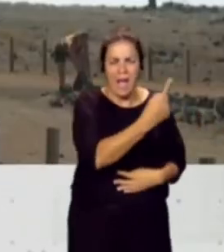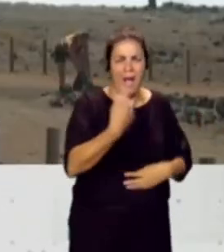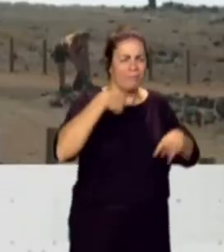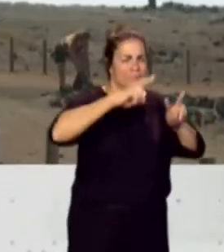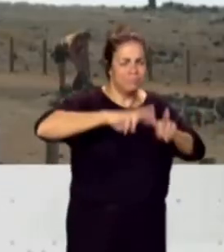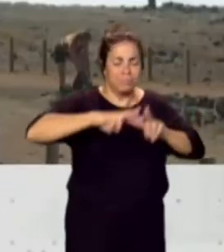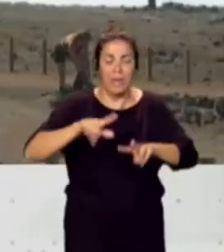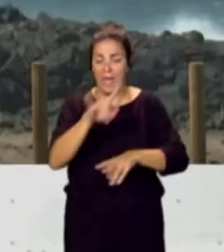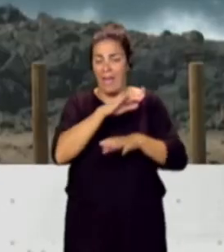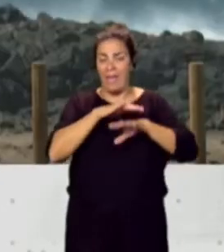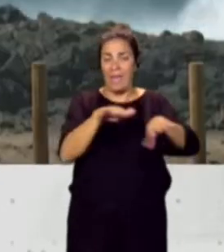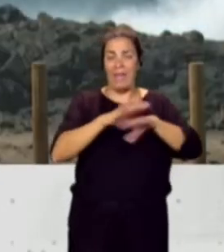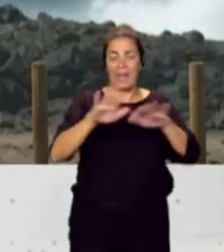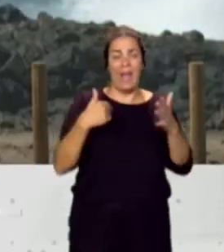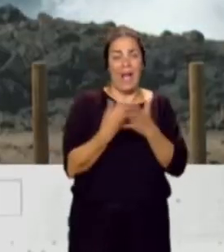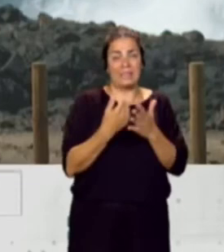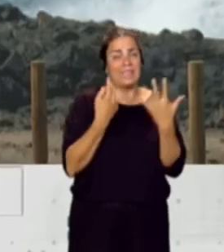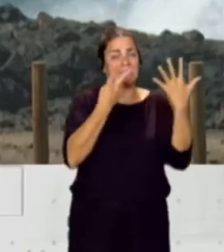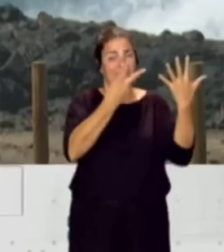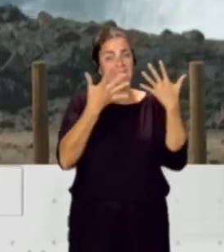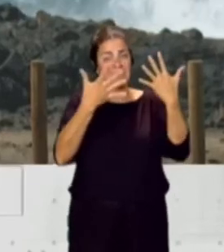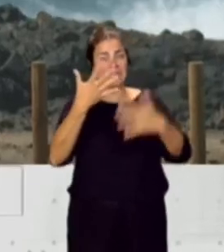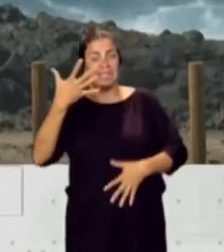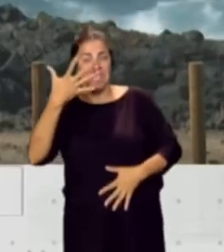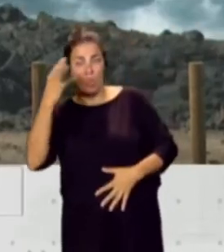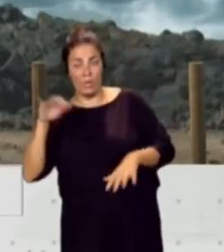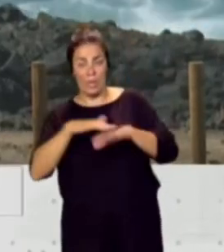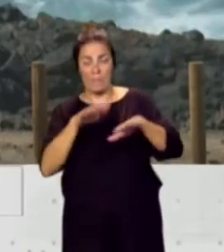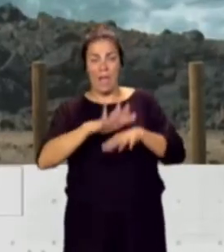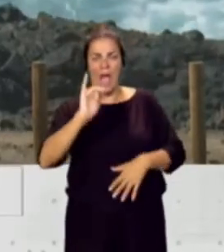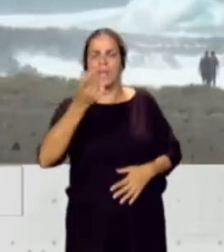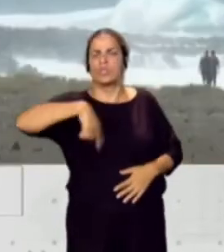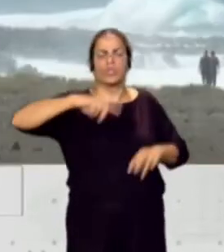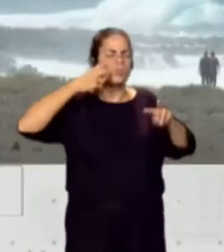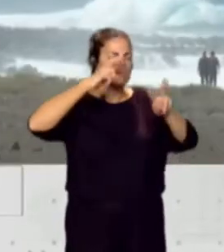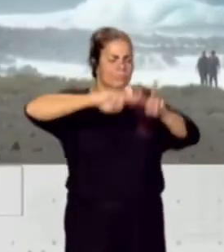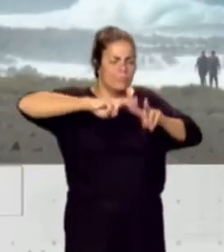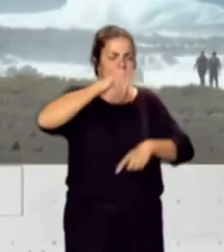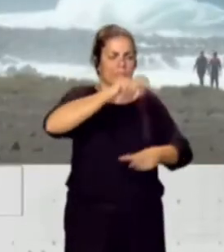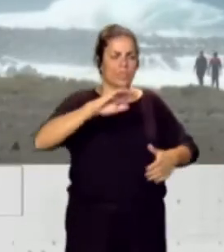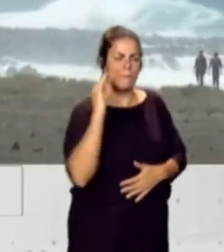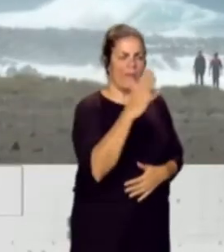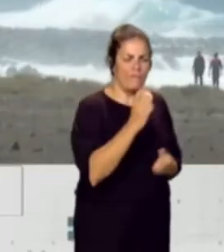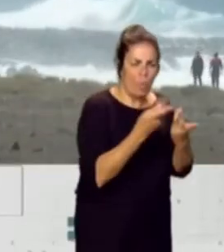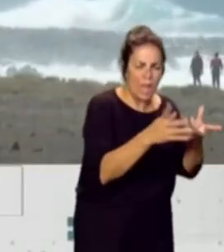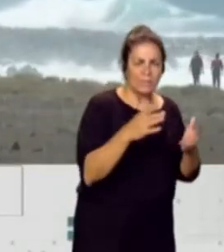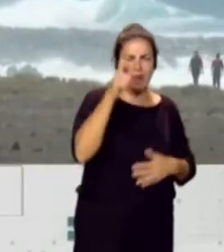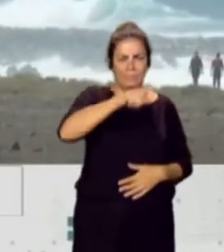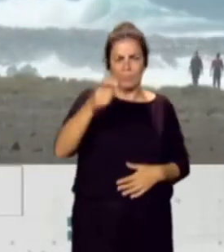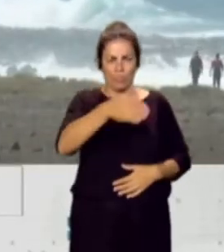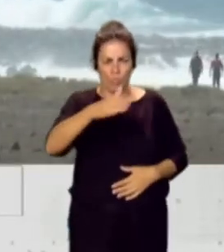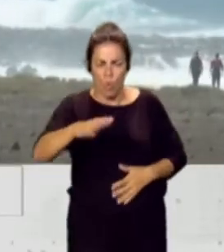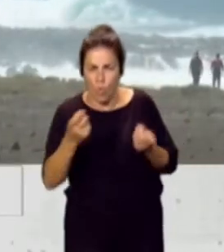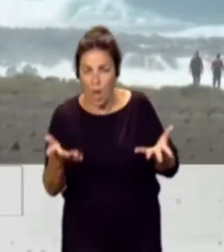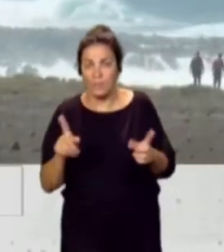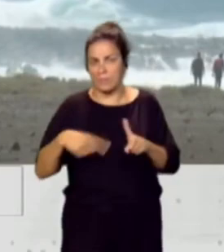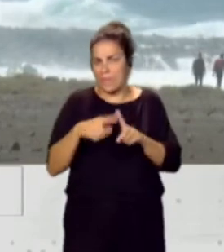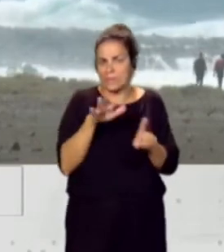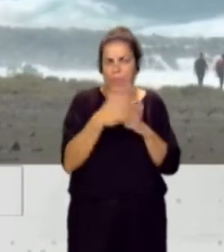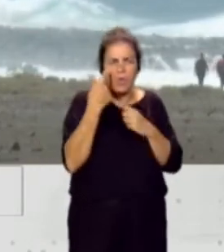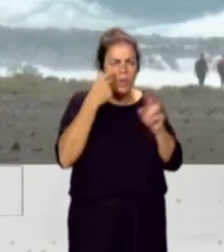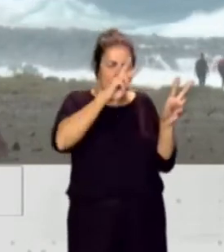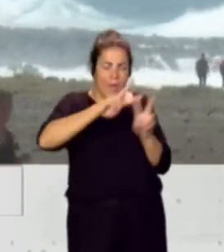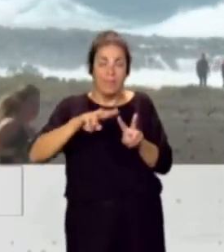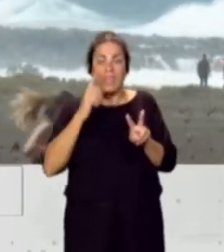playas y hacemos un análisis de cuántos heridos, fallecidos, en fin, las circunstancias. Y comprobamos que de cada 10